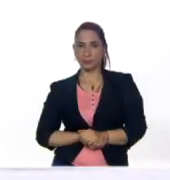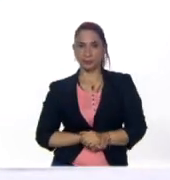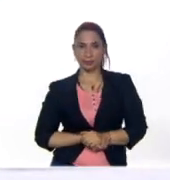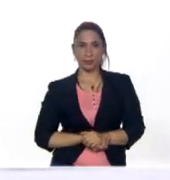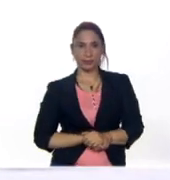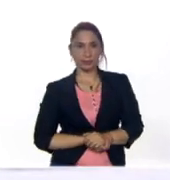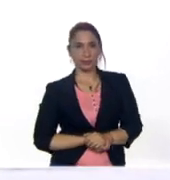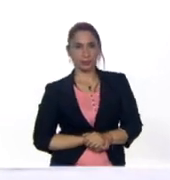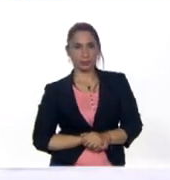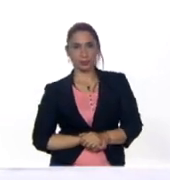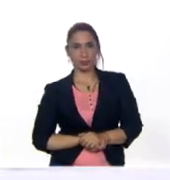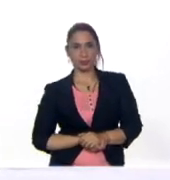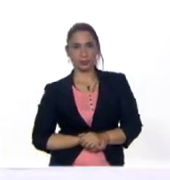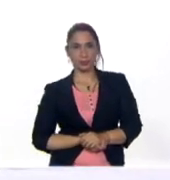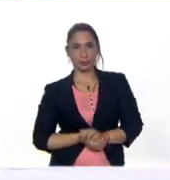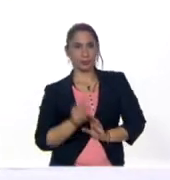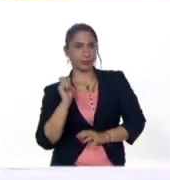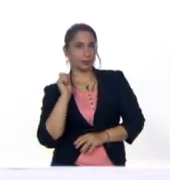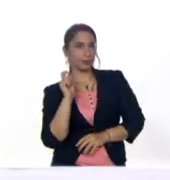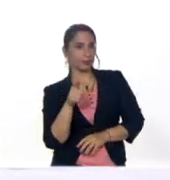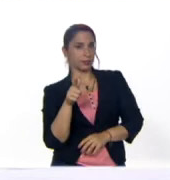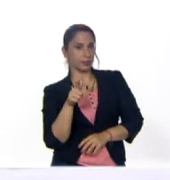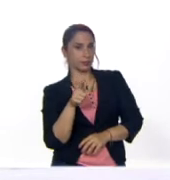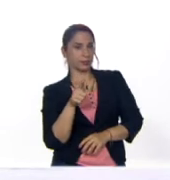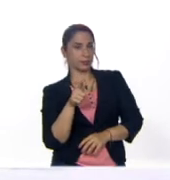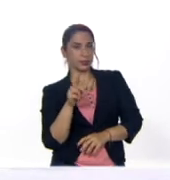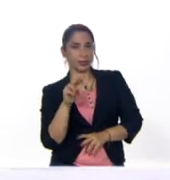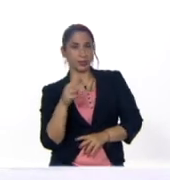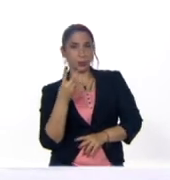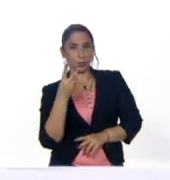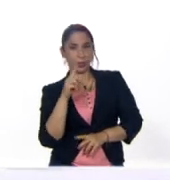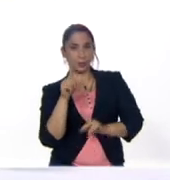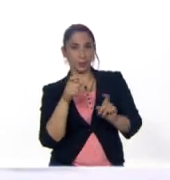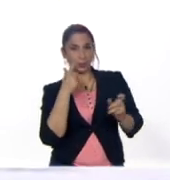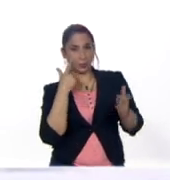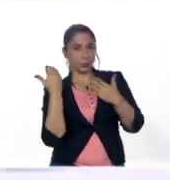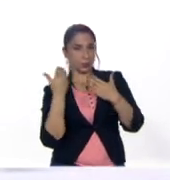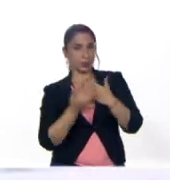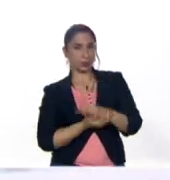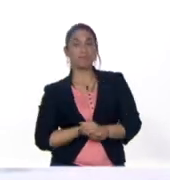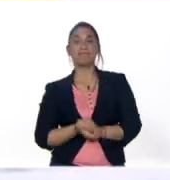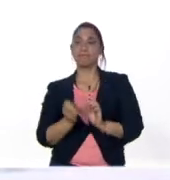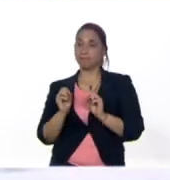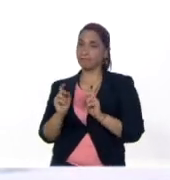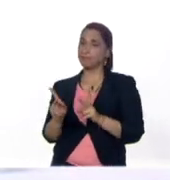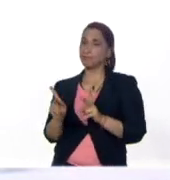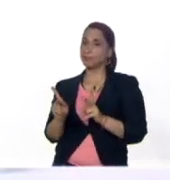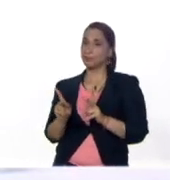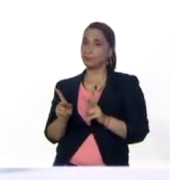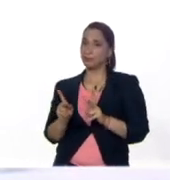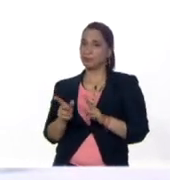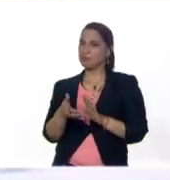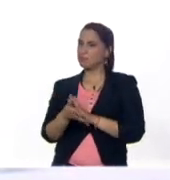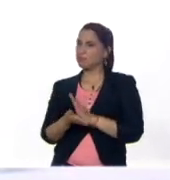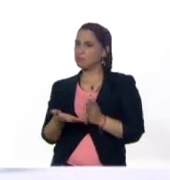ok ¿y qué? ajá vamos a ver ¿qué?